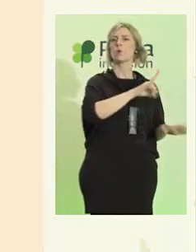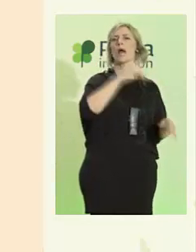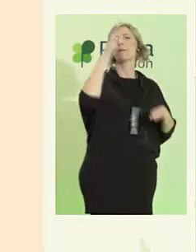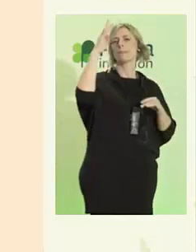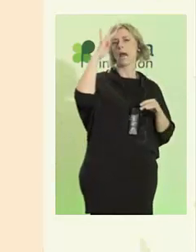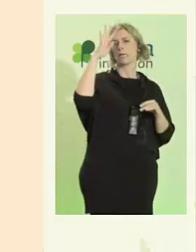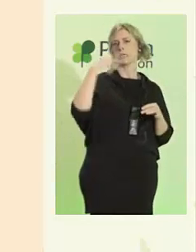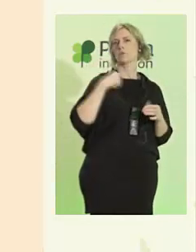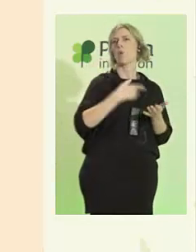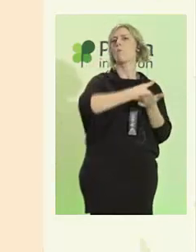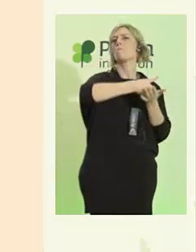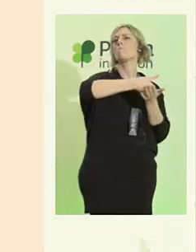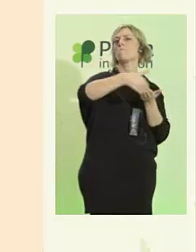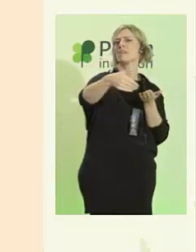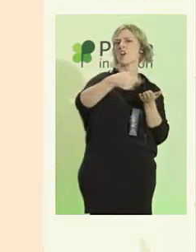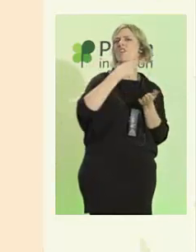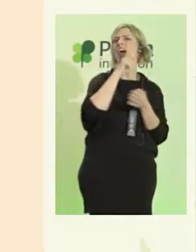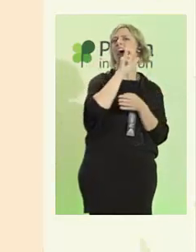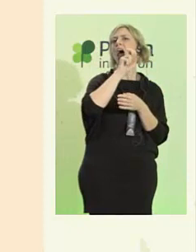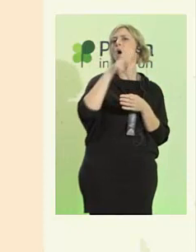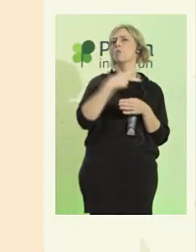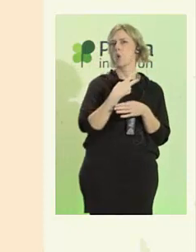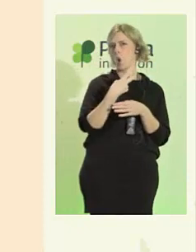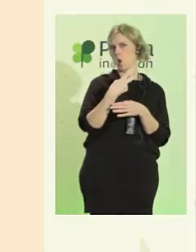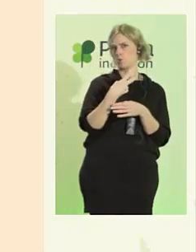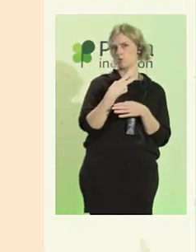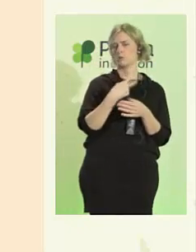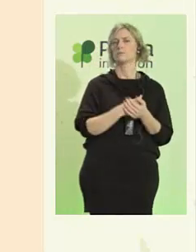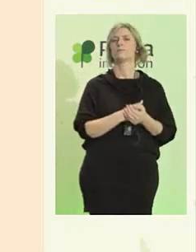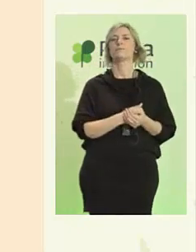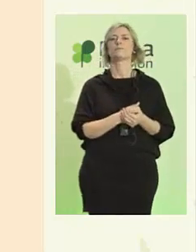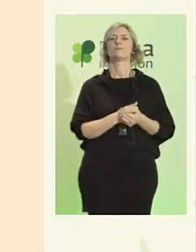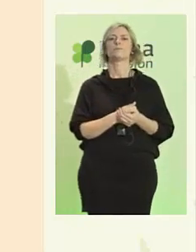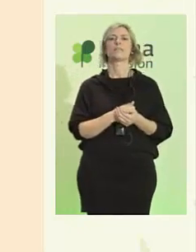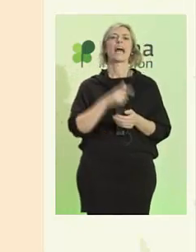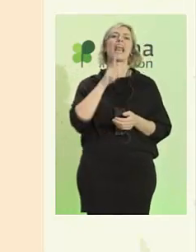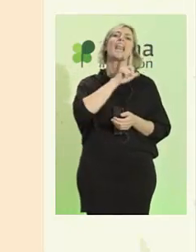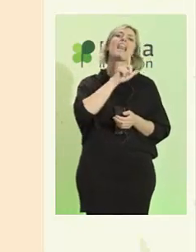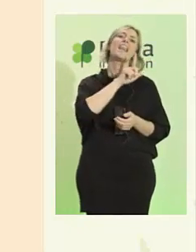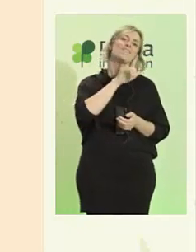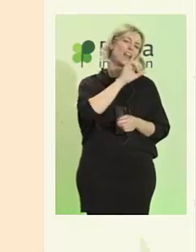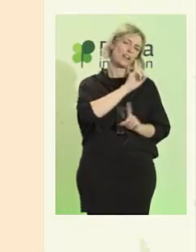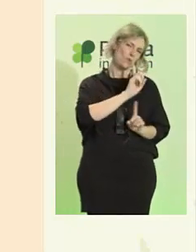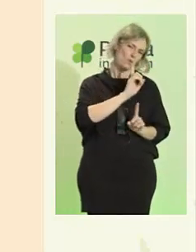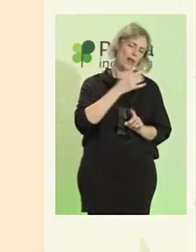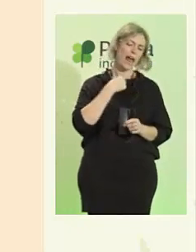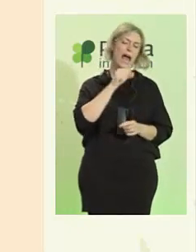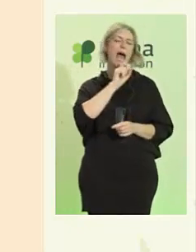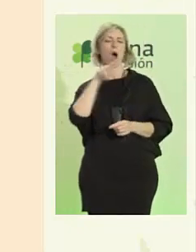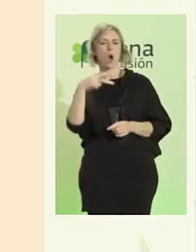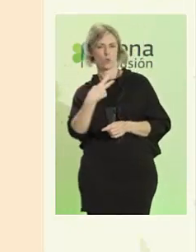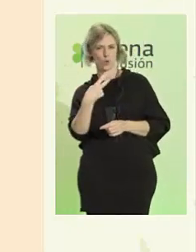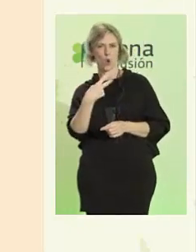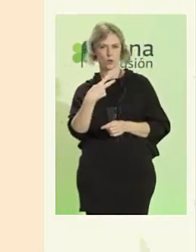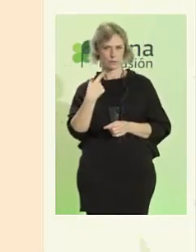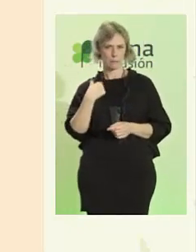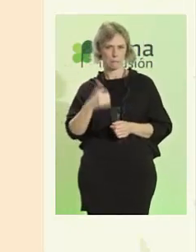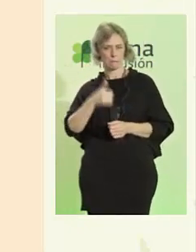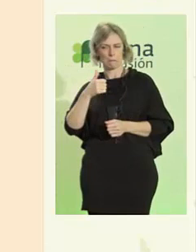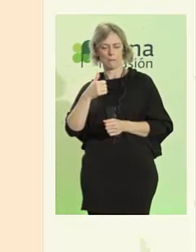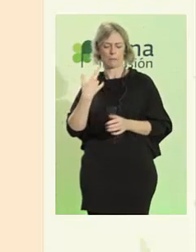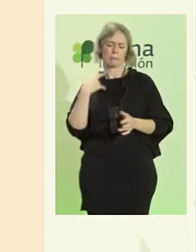millón de euros. Ahora que ha caído la libra en bolsa, un millón de libras y un millón de euros es lo mismo.